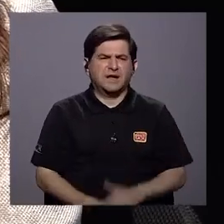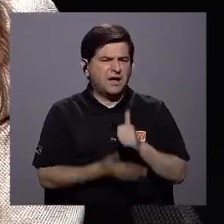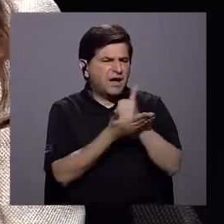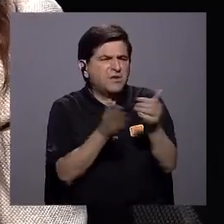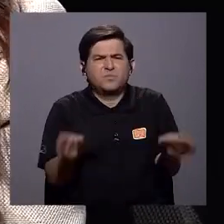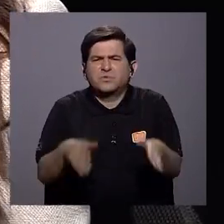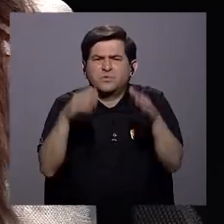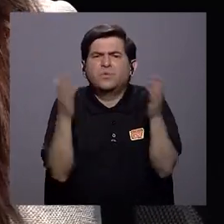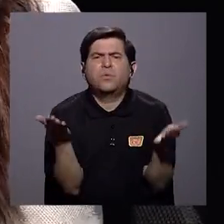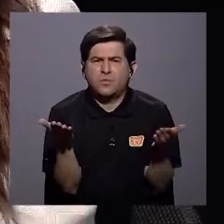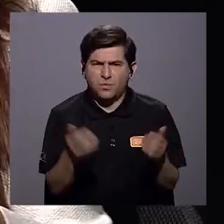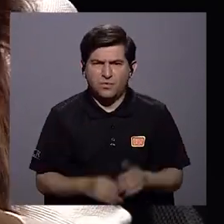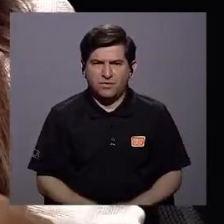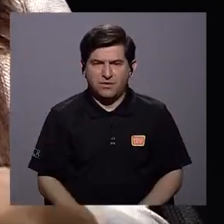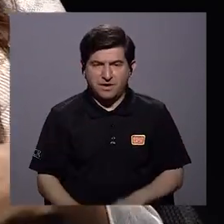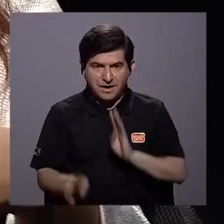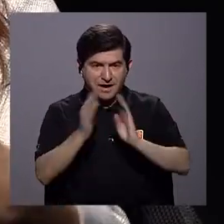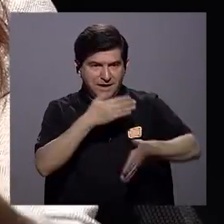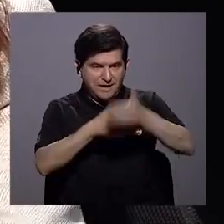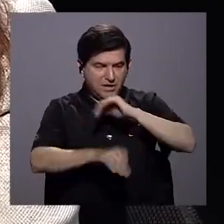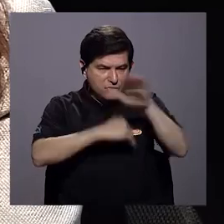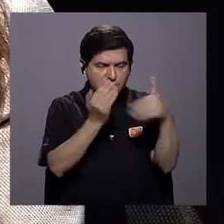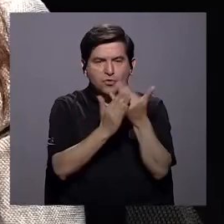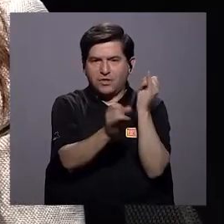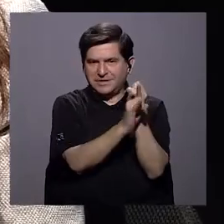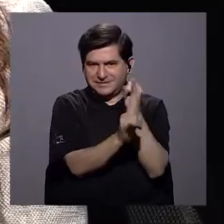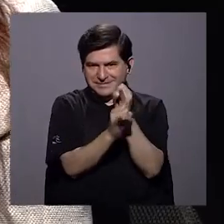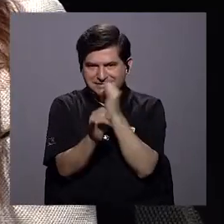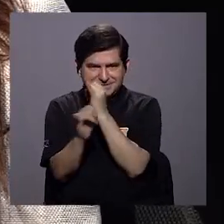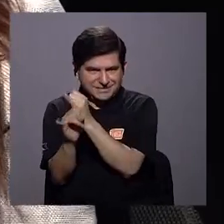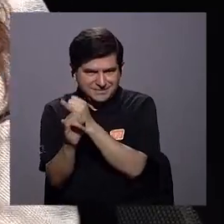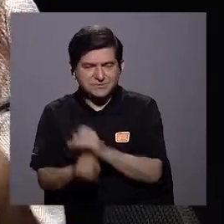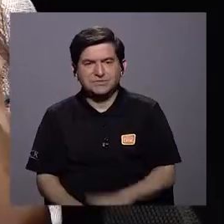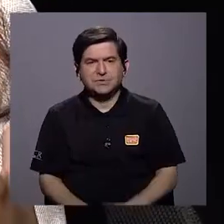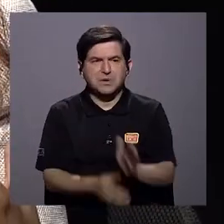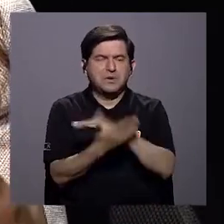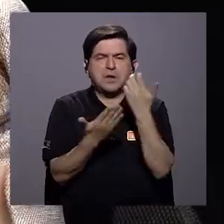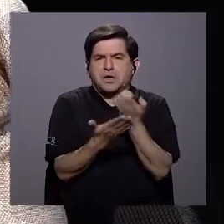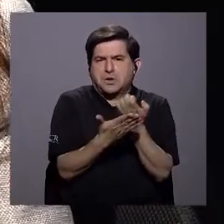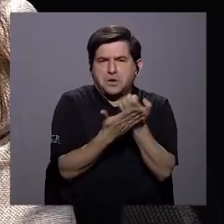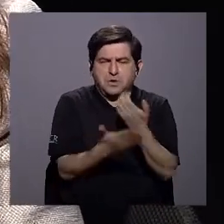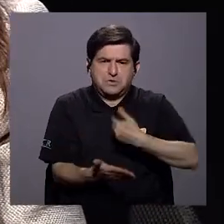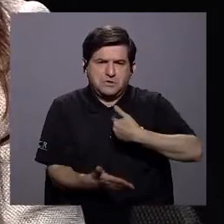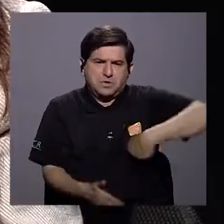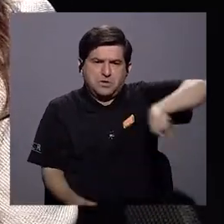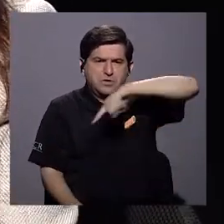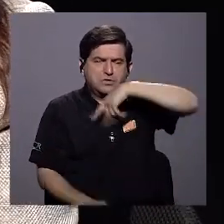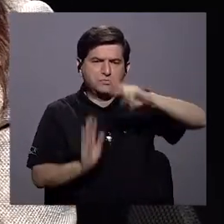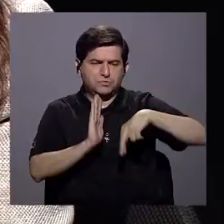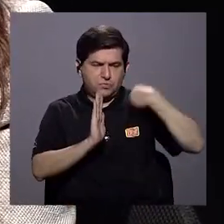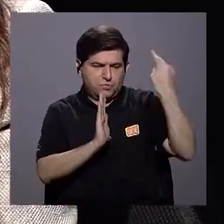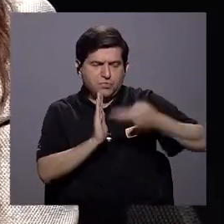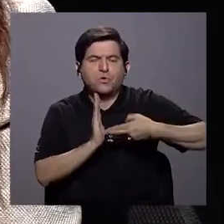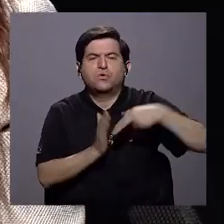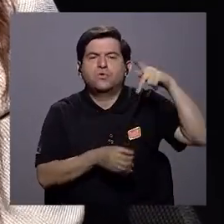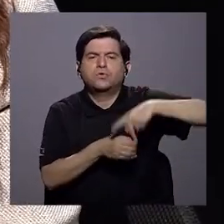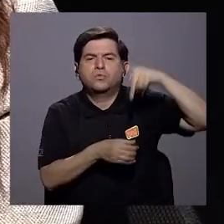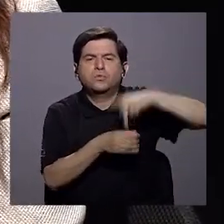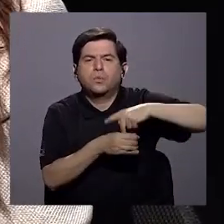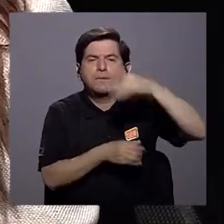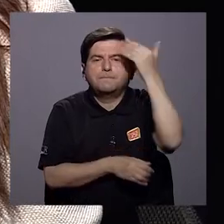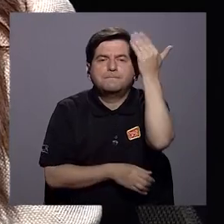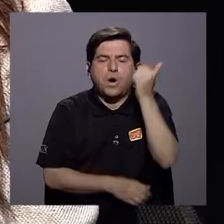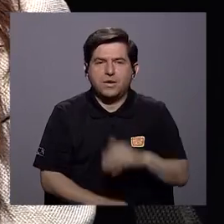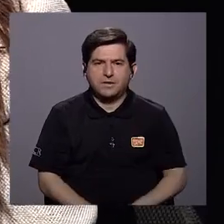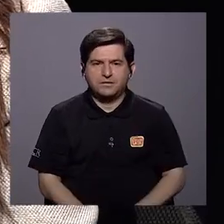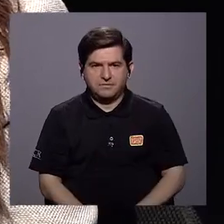contribuye a eso? Bueno, efectivamente, por eso ahora hablaba de todas estas instituciones, desde la parte económica, que tenemos un rol en esta materia. ¿Por